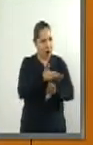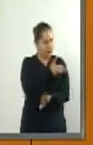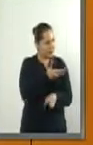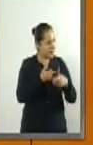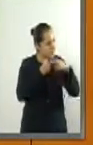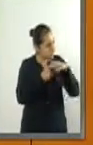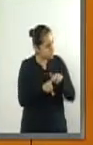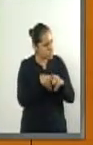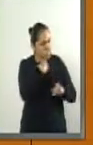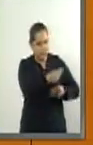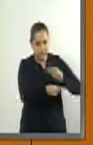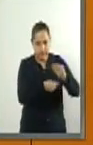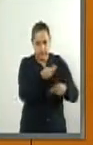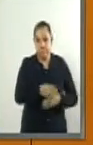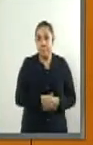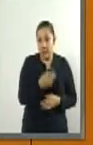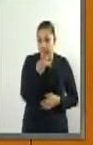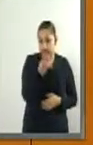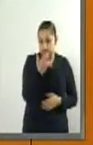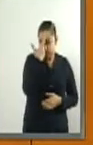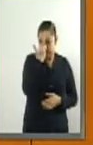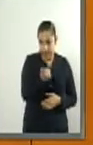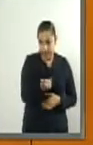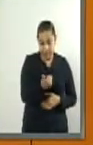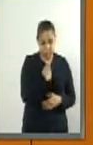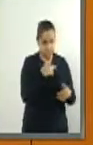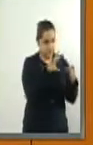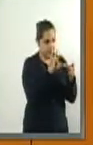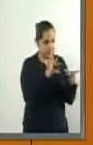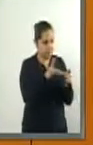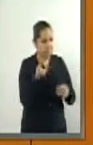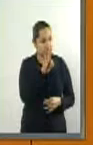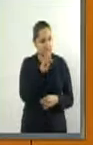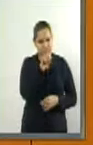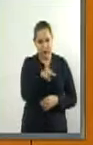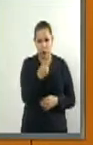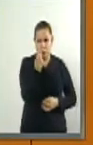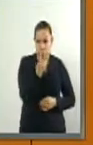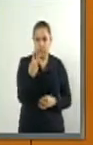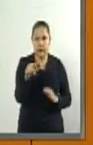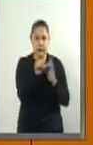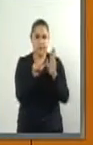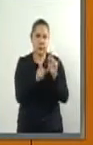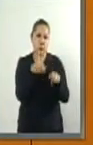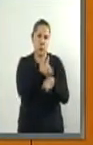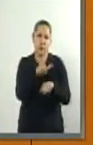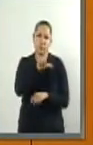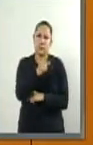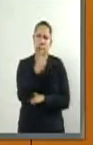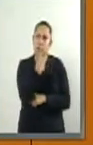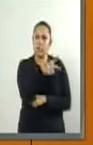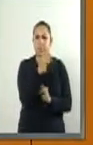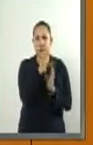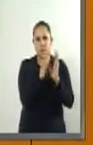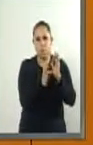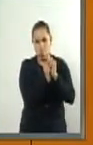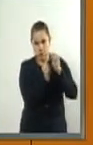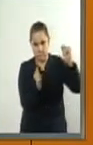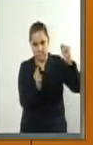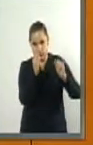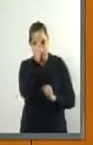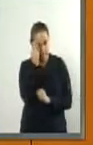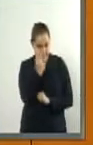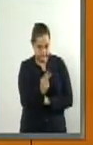expuesto y con fundamento en lo dispuesto en la fracción segunda del artículo 71 de la constitución de los estados